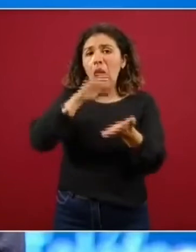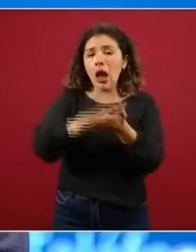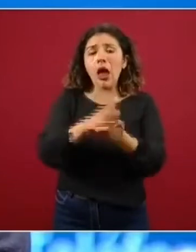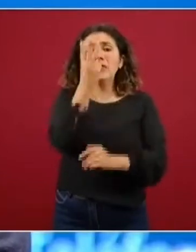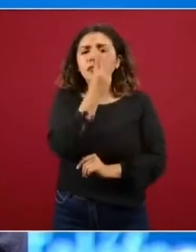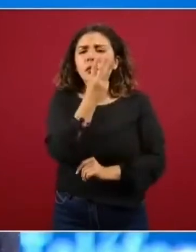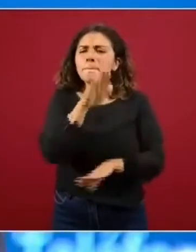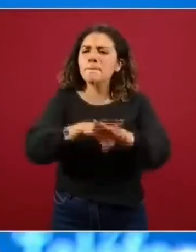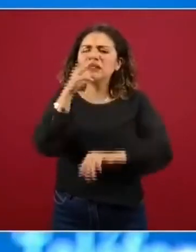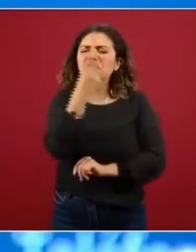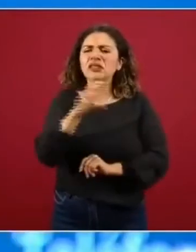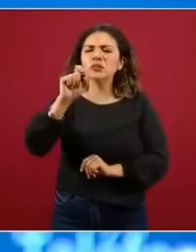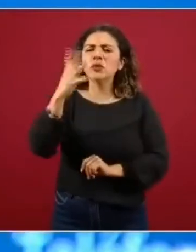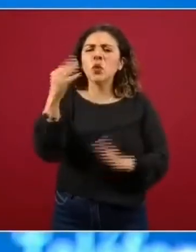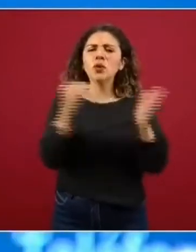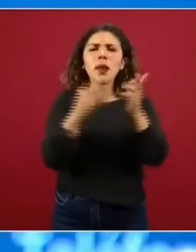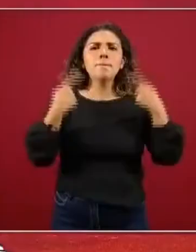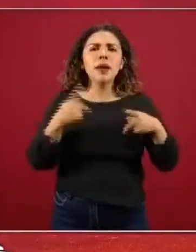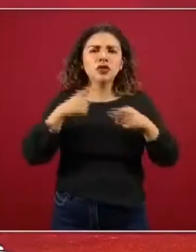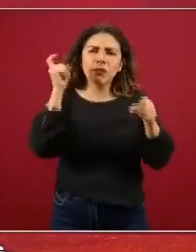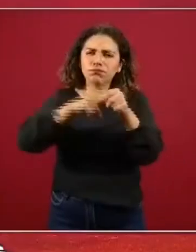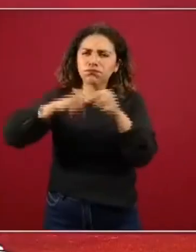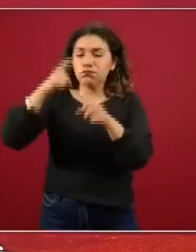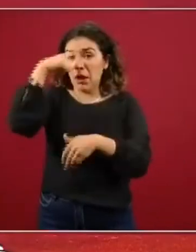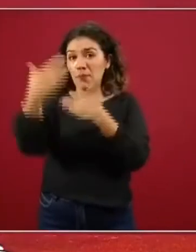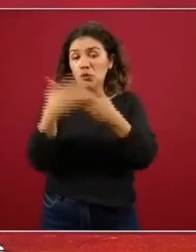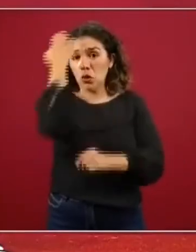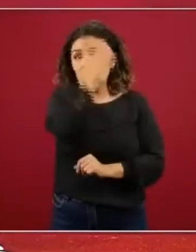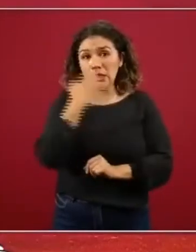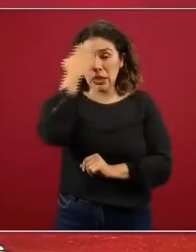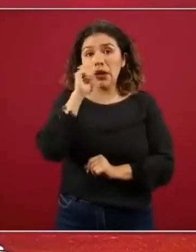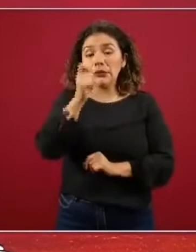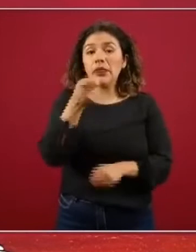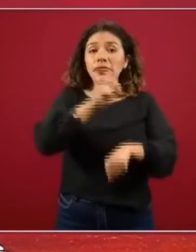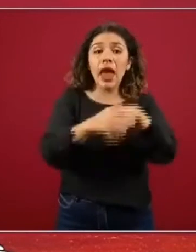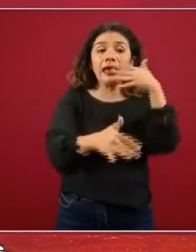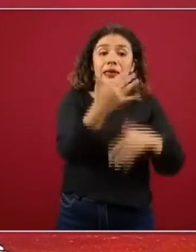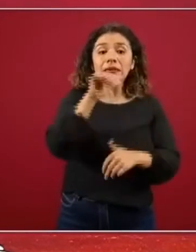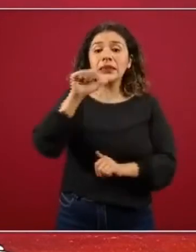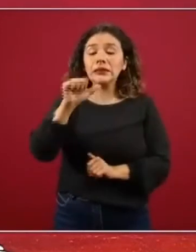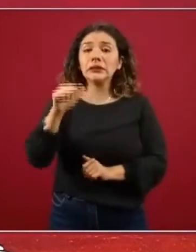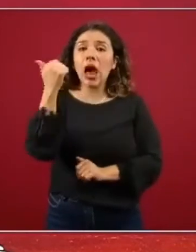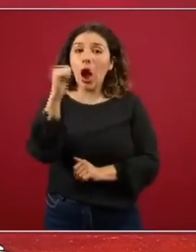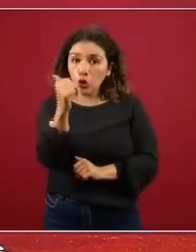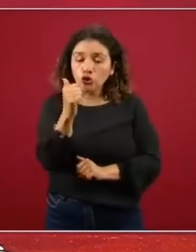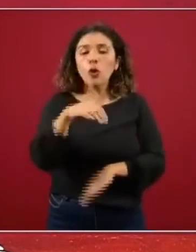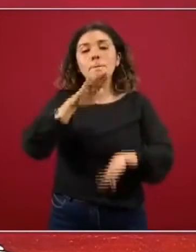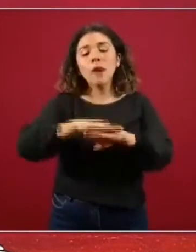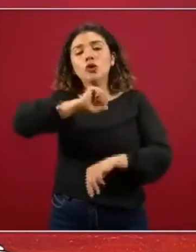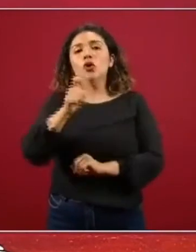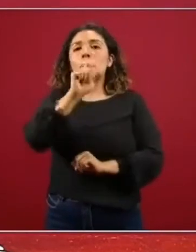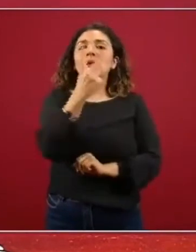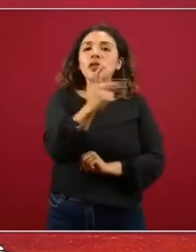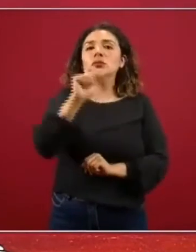ya los 300 más de 324 mil personas entonces van a hacer el 15 y 16 de agosto y el 22 y 23 de agosto